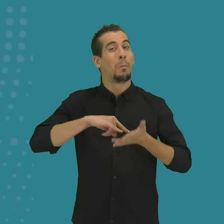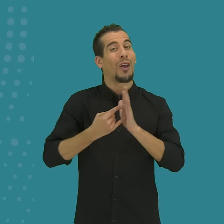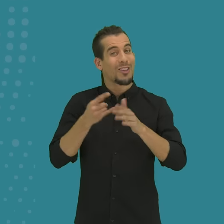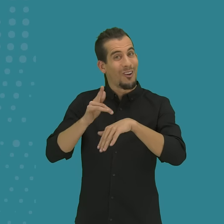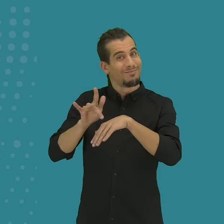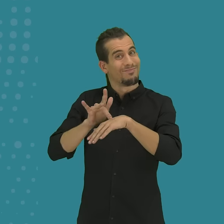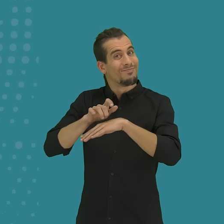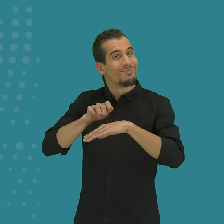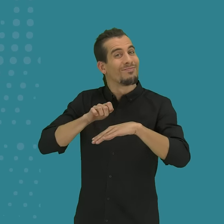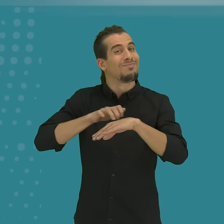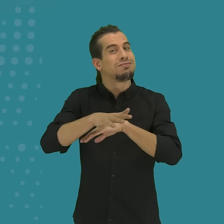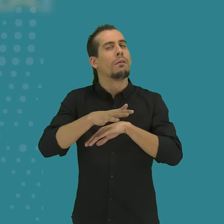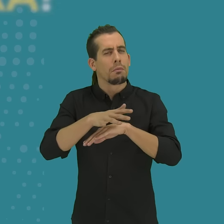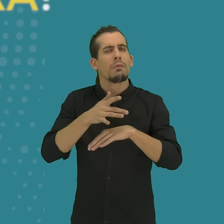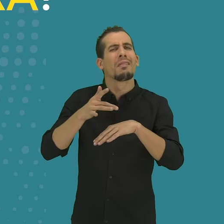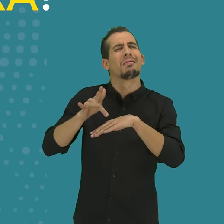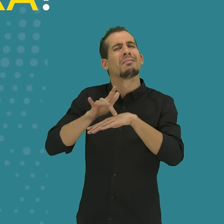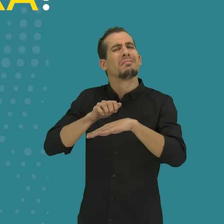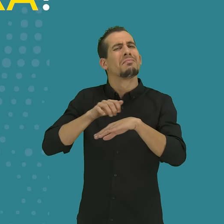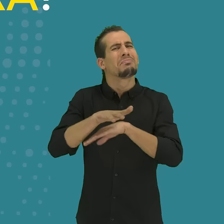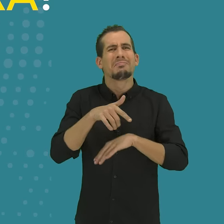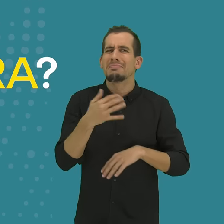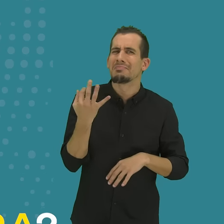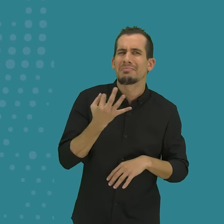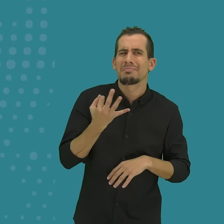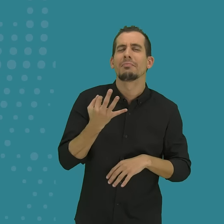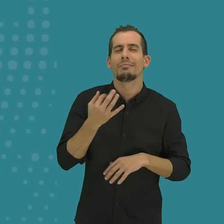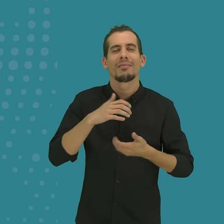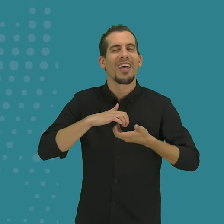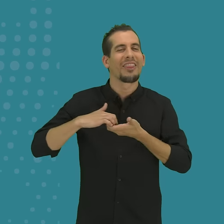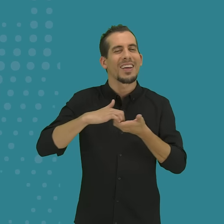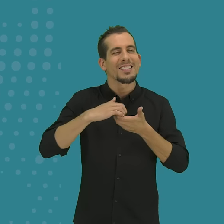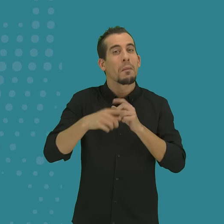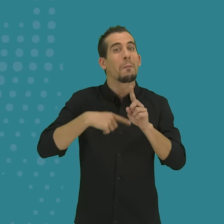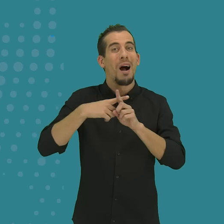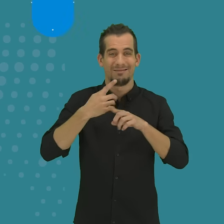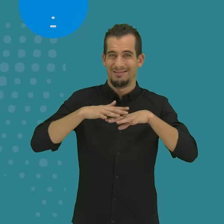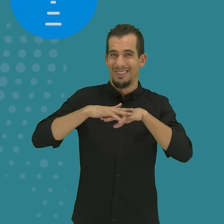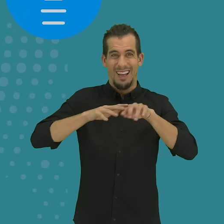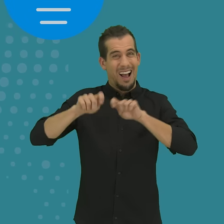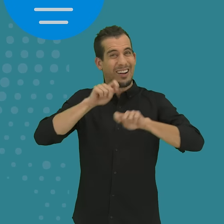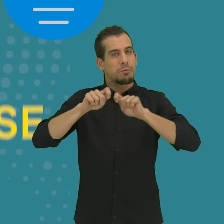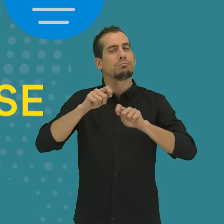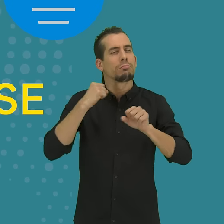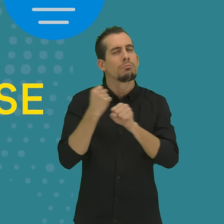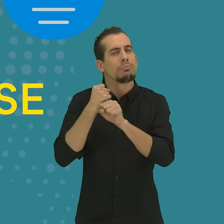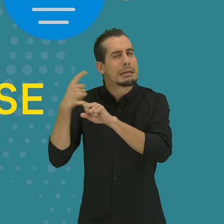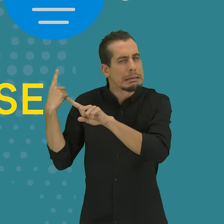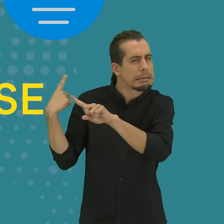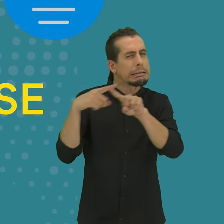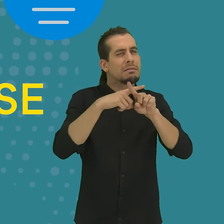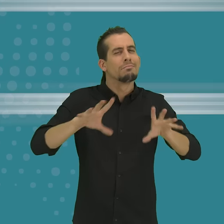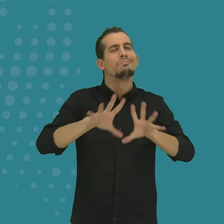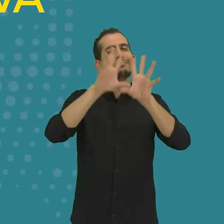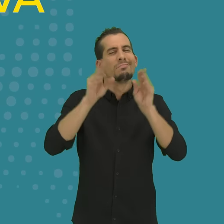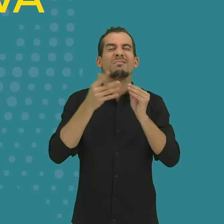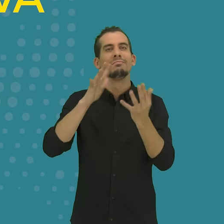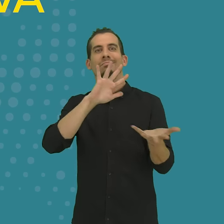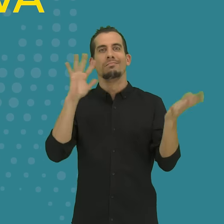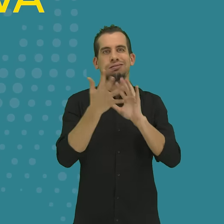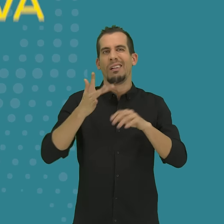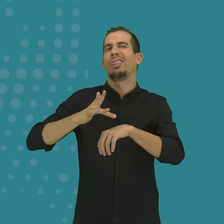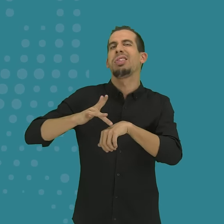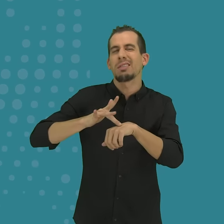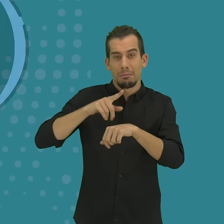Proyecto ERA. ¿En qué consiste ERA? Es la digitalización de todo el trabajo que realizamos en la CENSE y su red